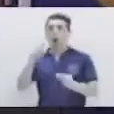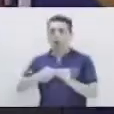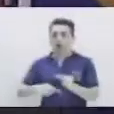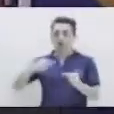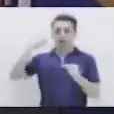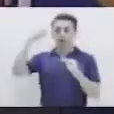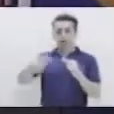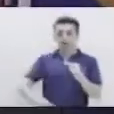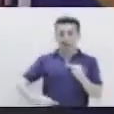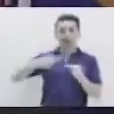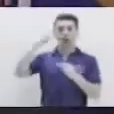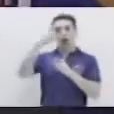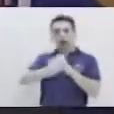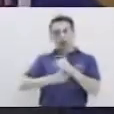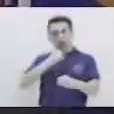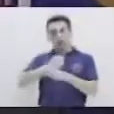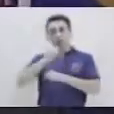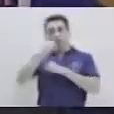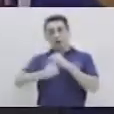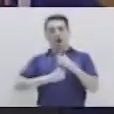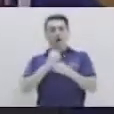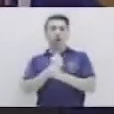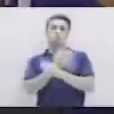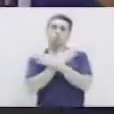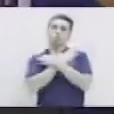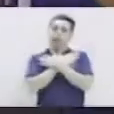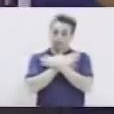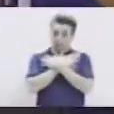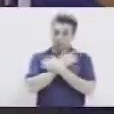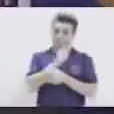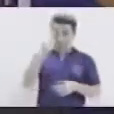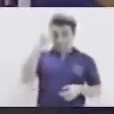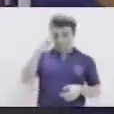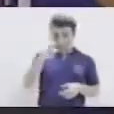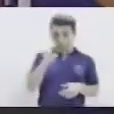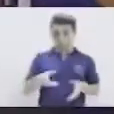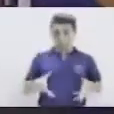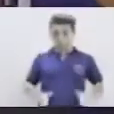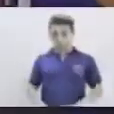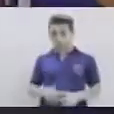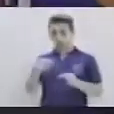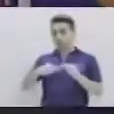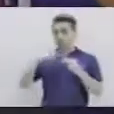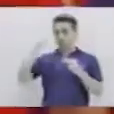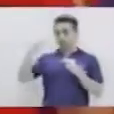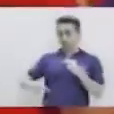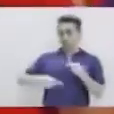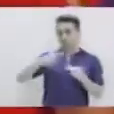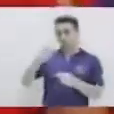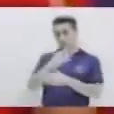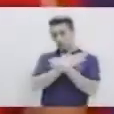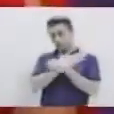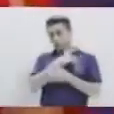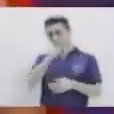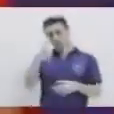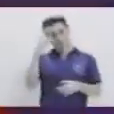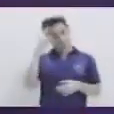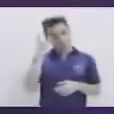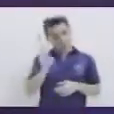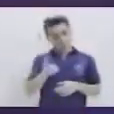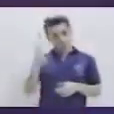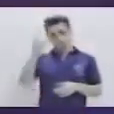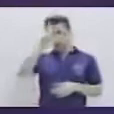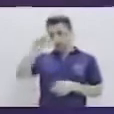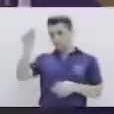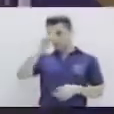Entonces, en ese mes usted nació. Entonces, es muy importante que recordemos los meses del año, que